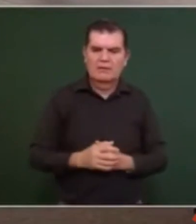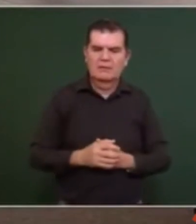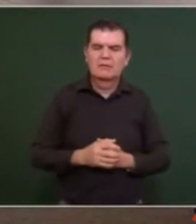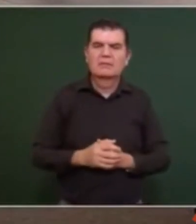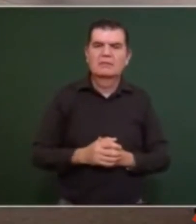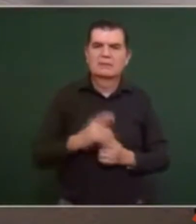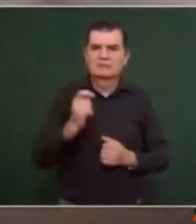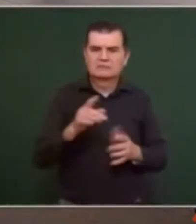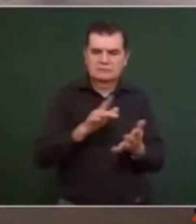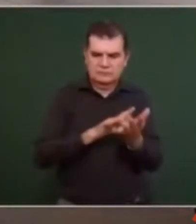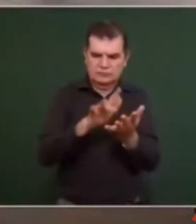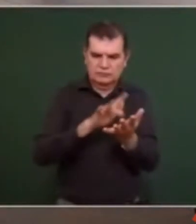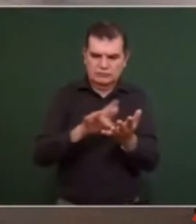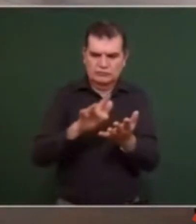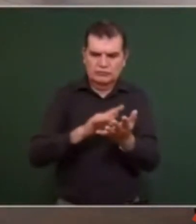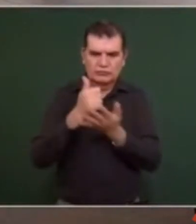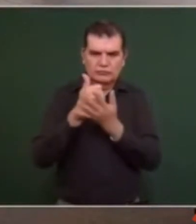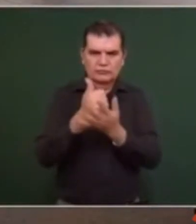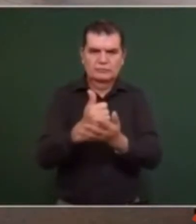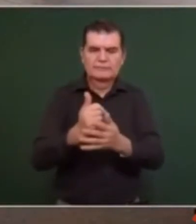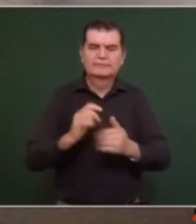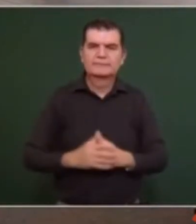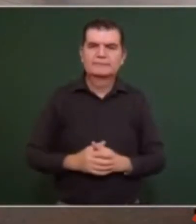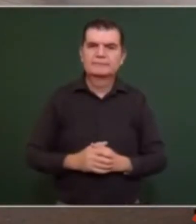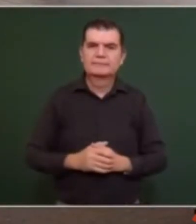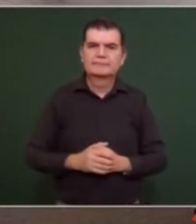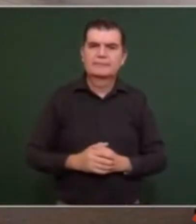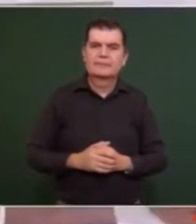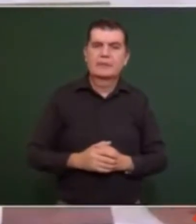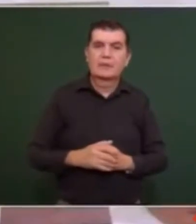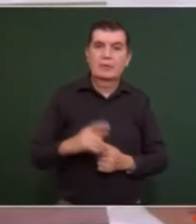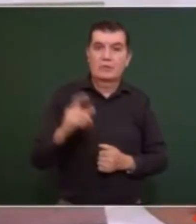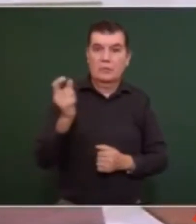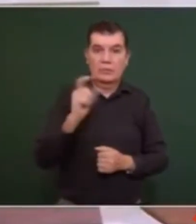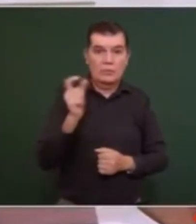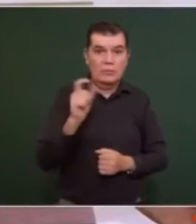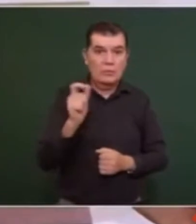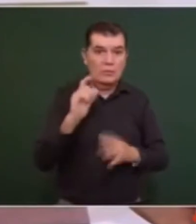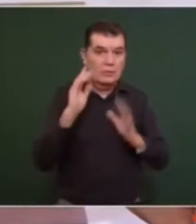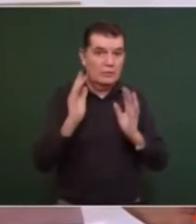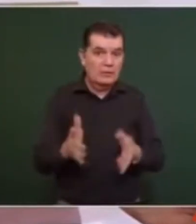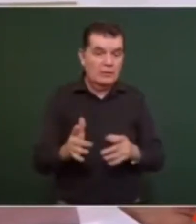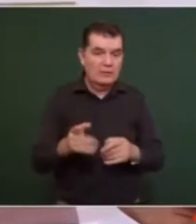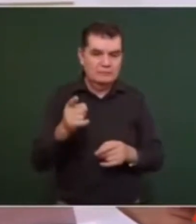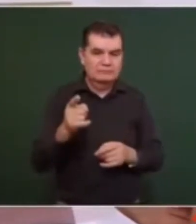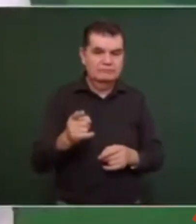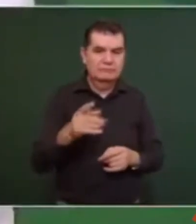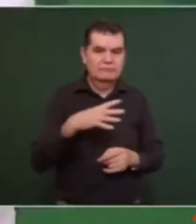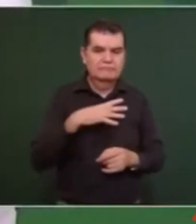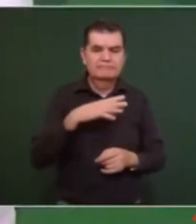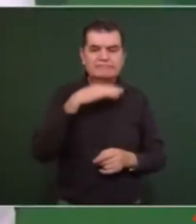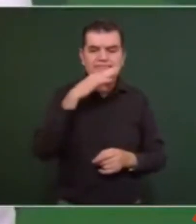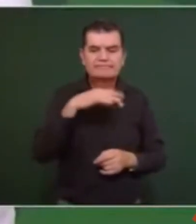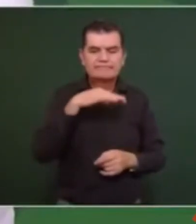el apoyo de una vez a los malandros les mandamos a